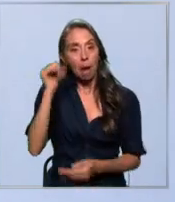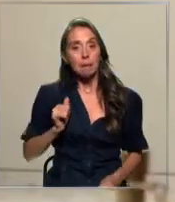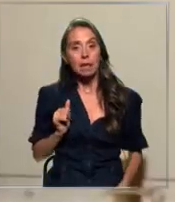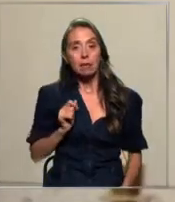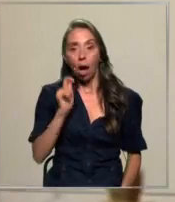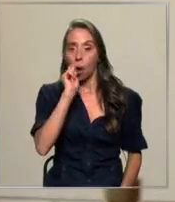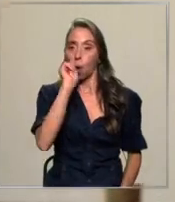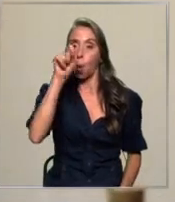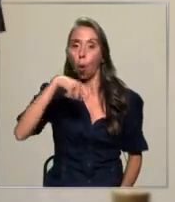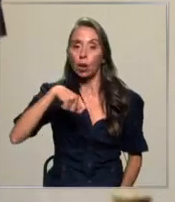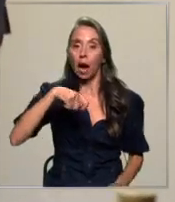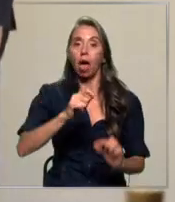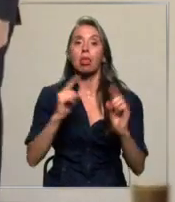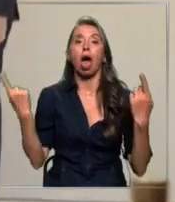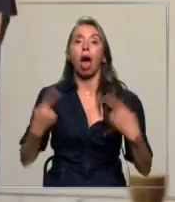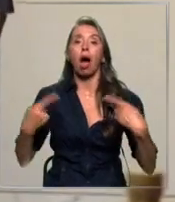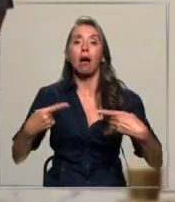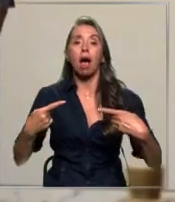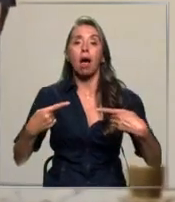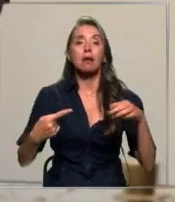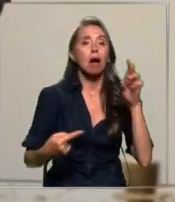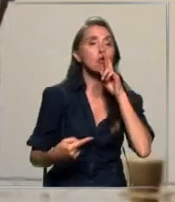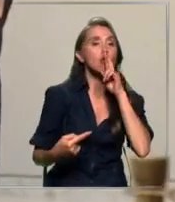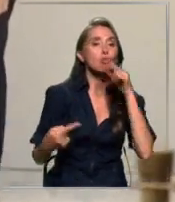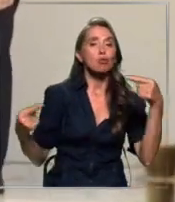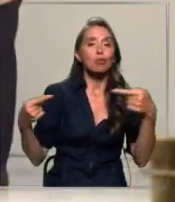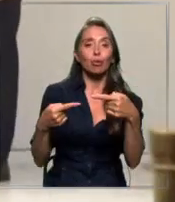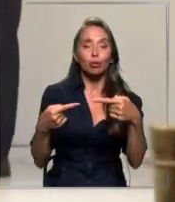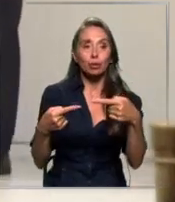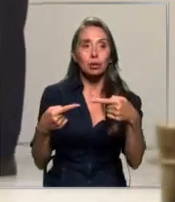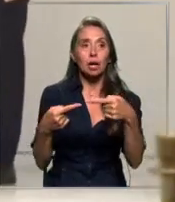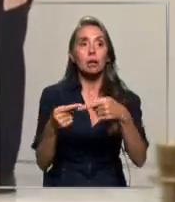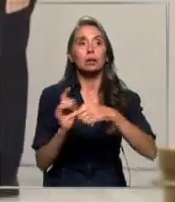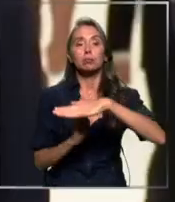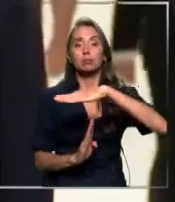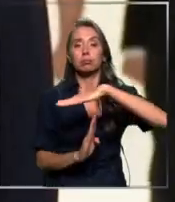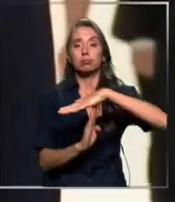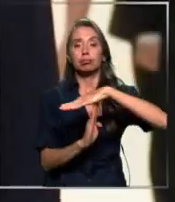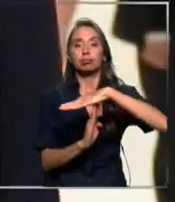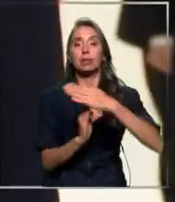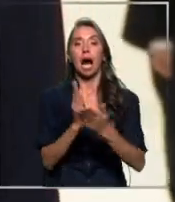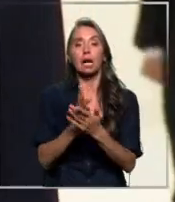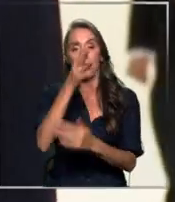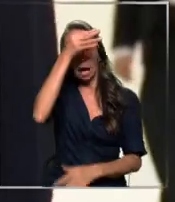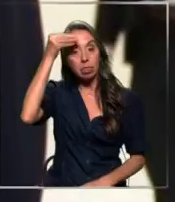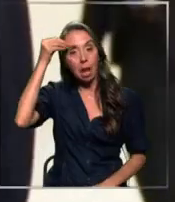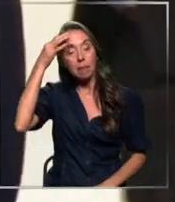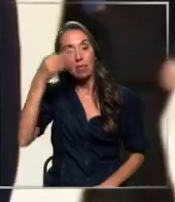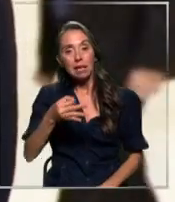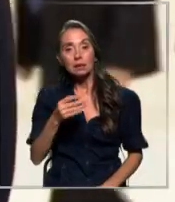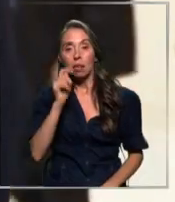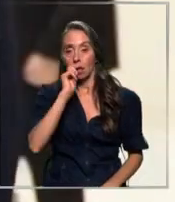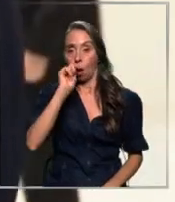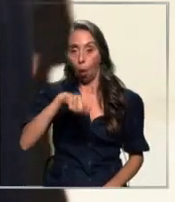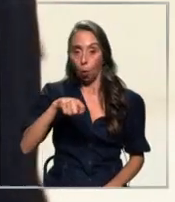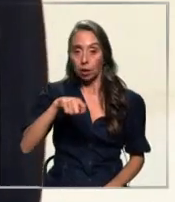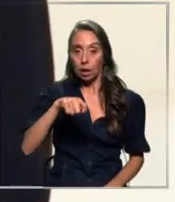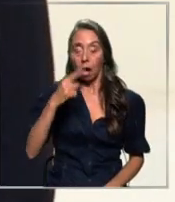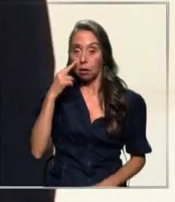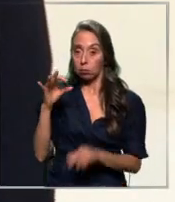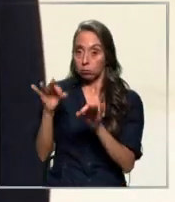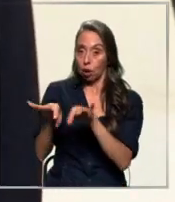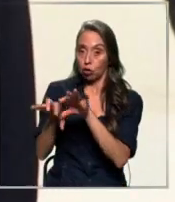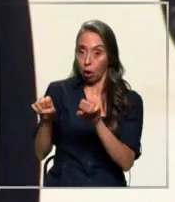Ucrania en la guerra que enfrenta contra Rusia. La pausa durará hasta que Trump determine que Ucrania demuestra un